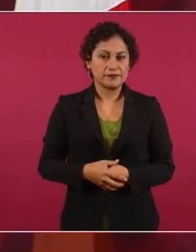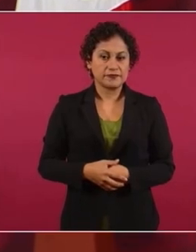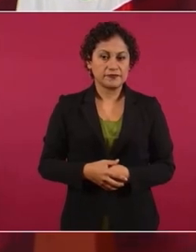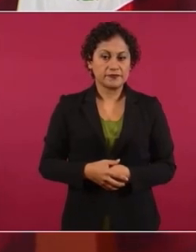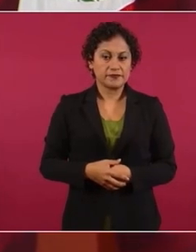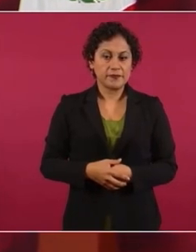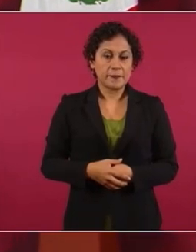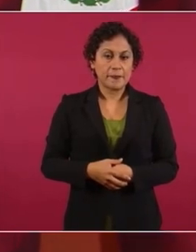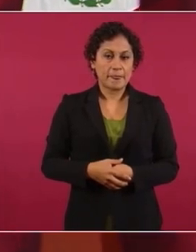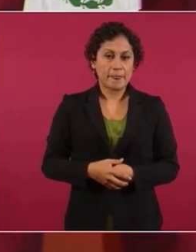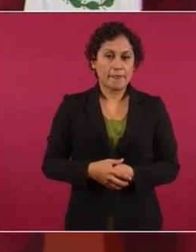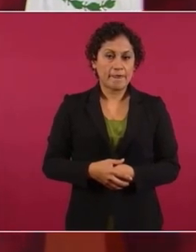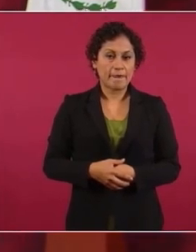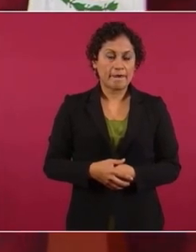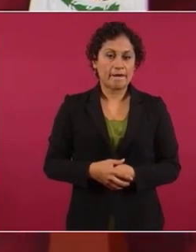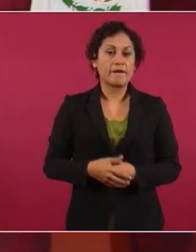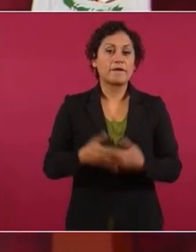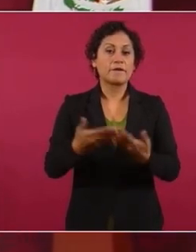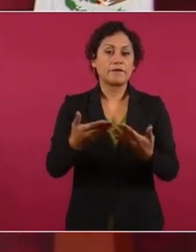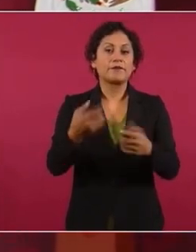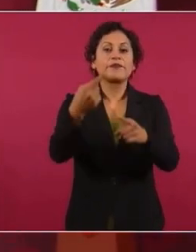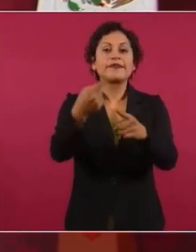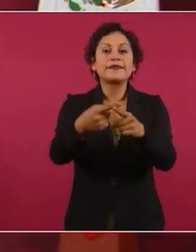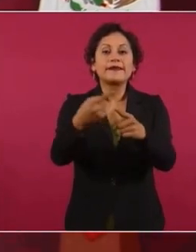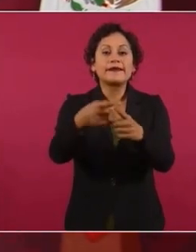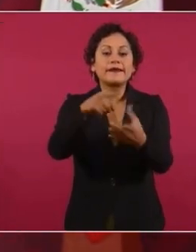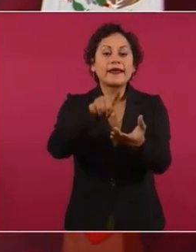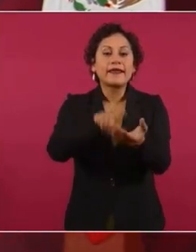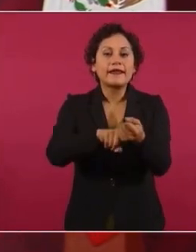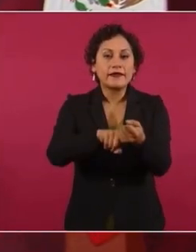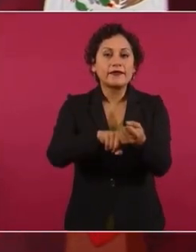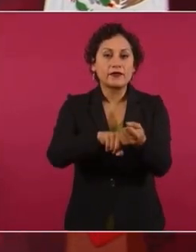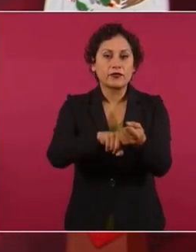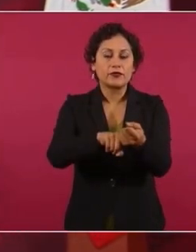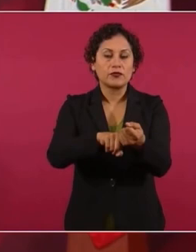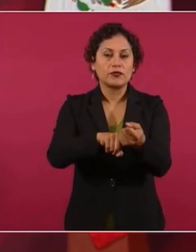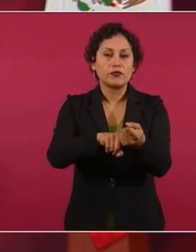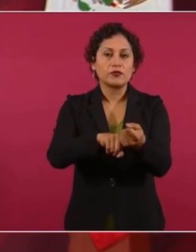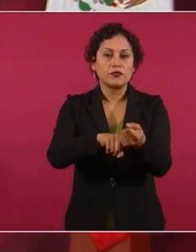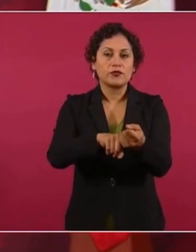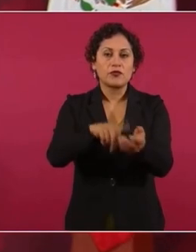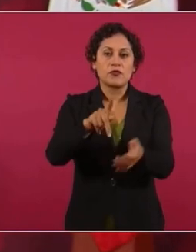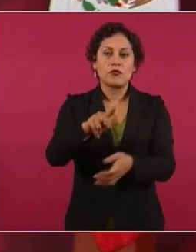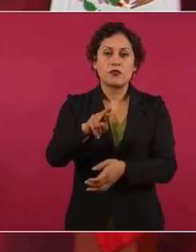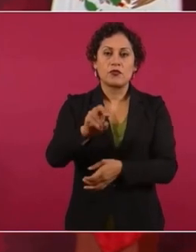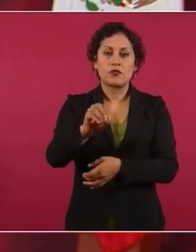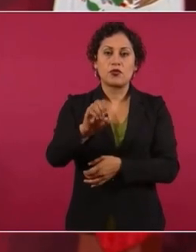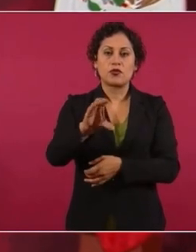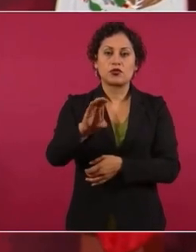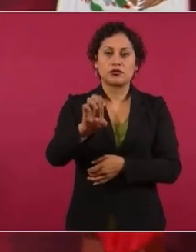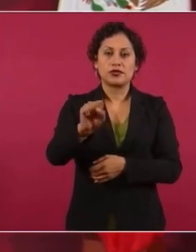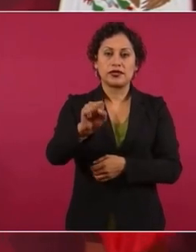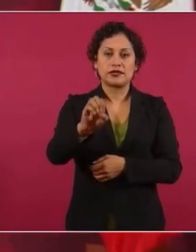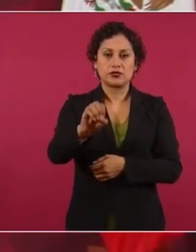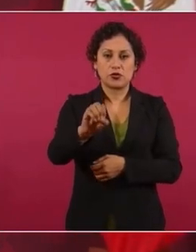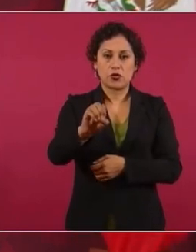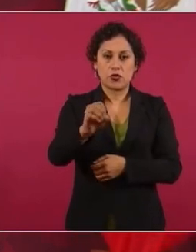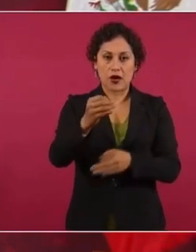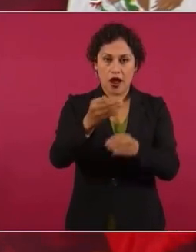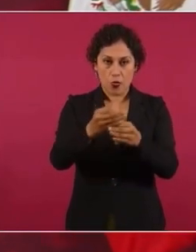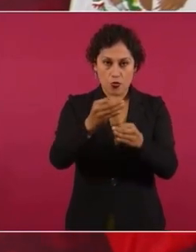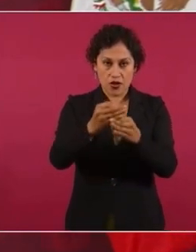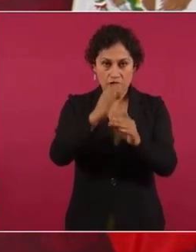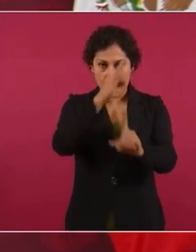¿Quién en proceso en la actualidad defiende con objetividad